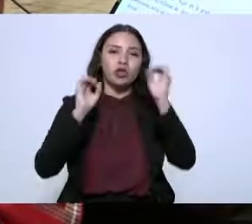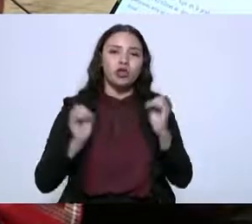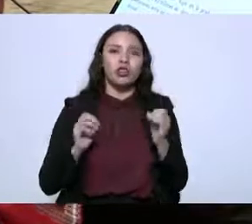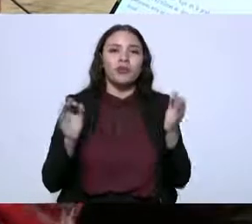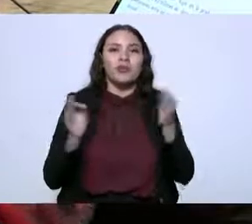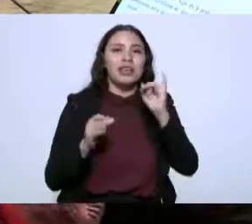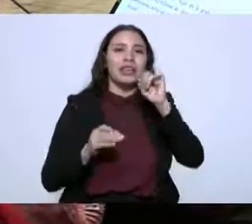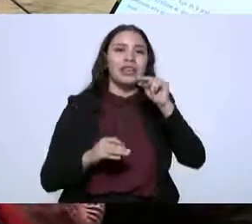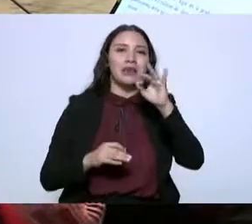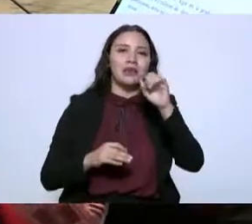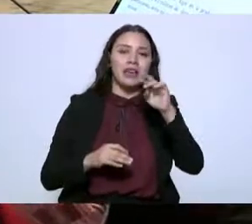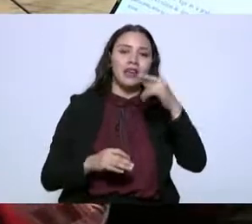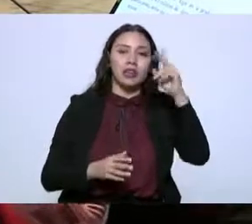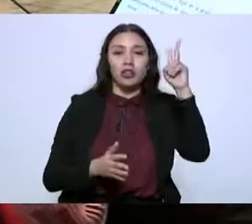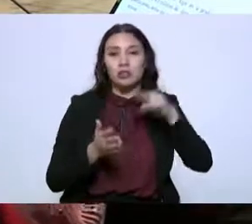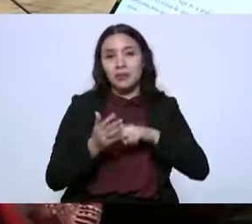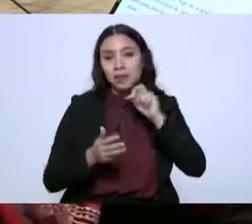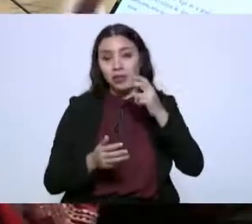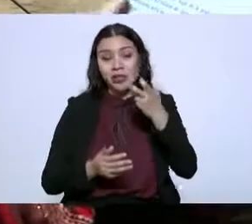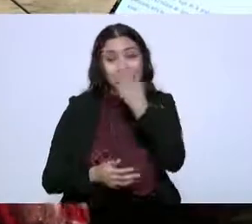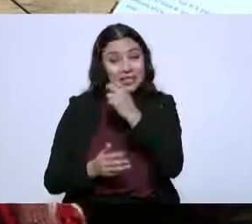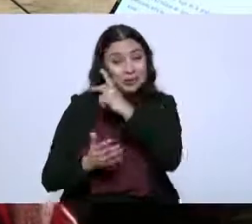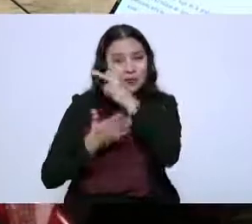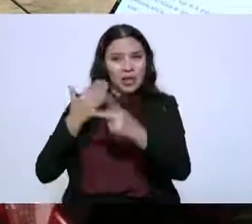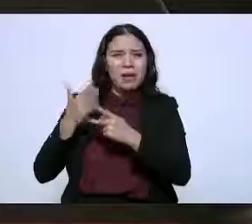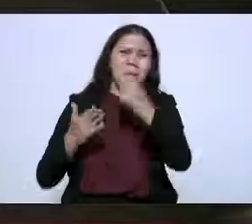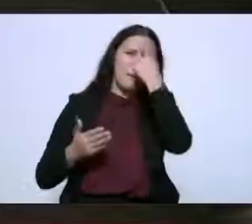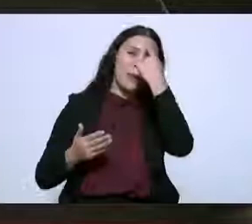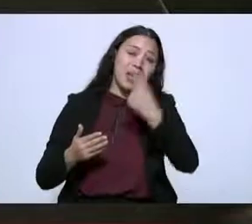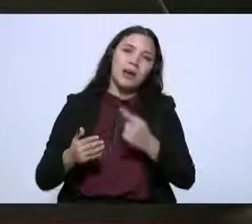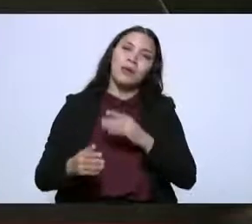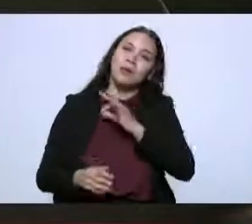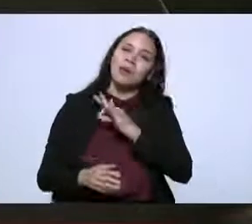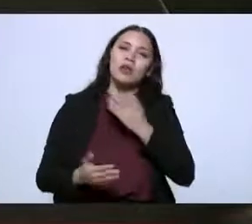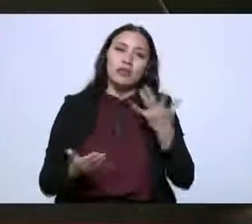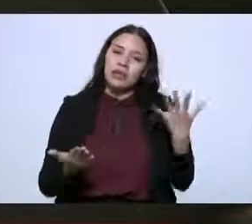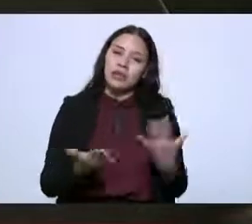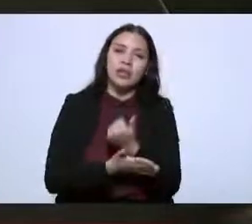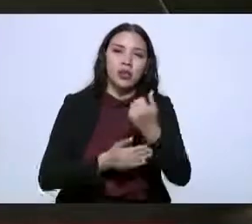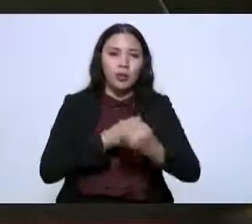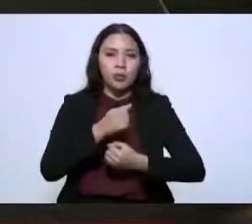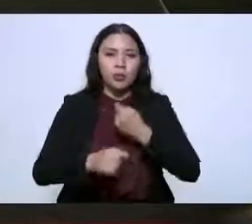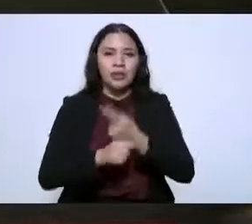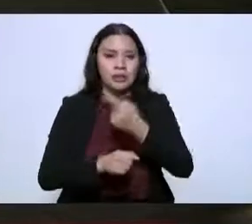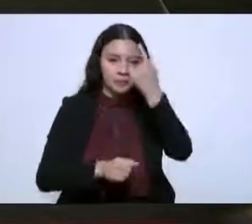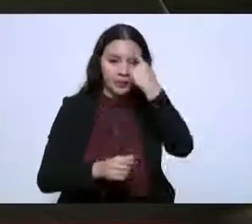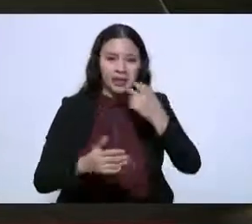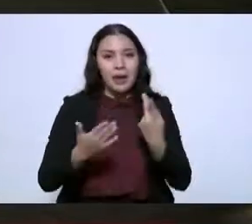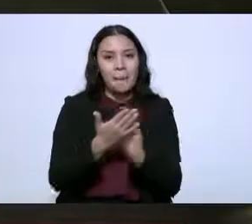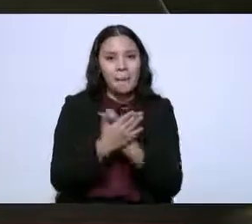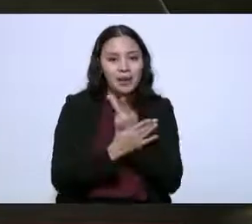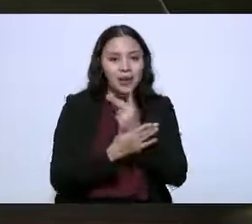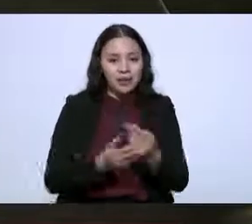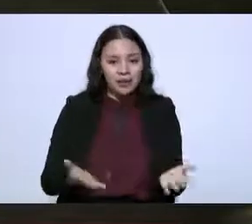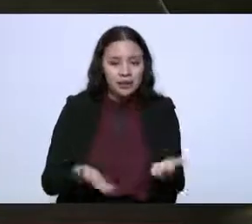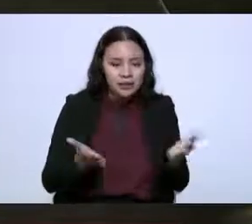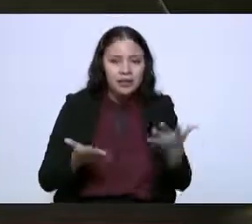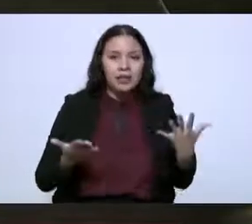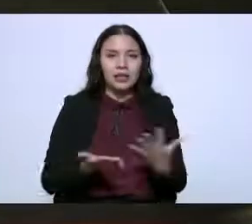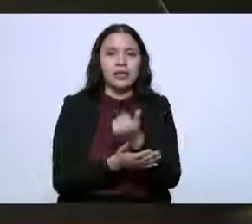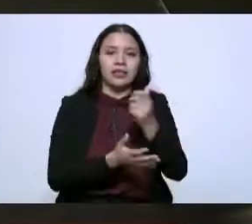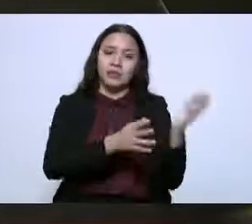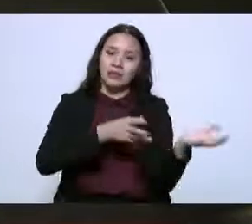este año 2022. Este programa nos permitió recuperar la capacidad productiva después de dos